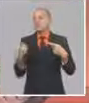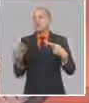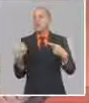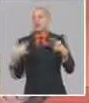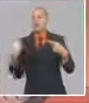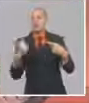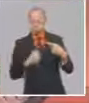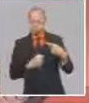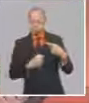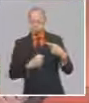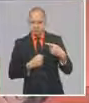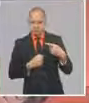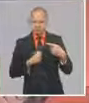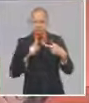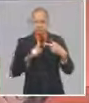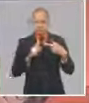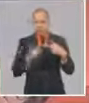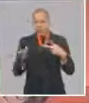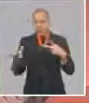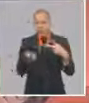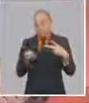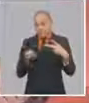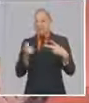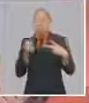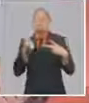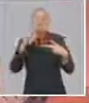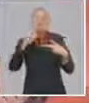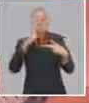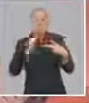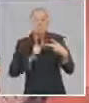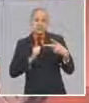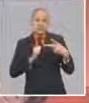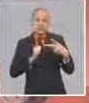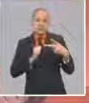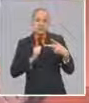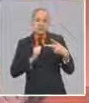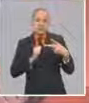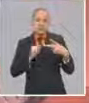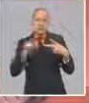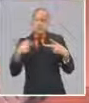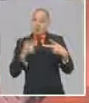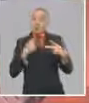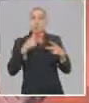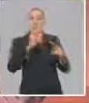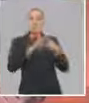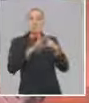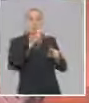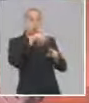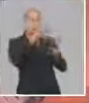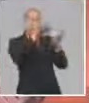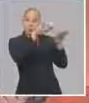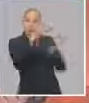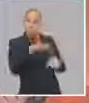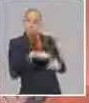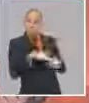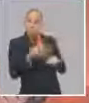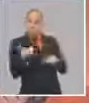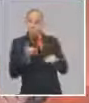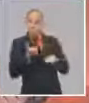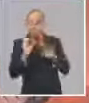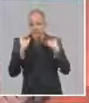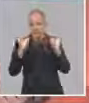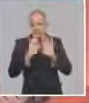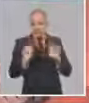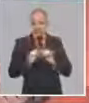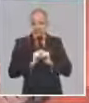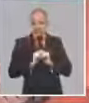oferta, captar divisas, captar divisas. Un mercado desabastecido no capta divisas. De hecho, lo que estaba pasando es que